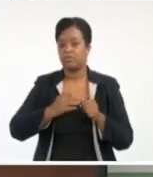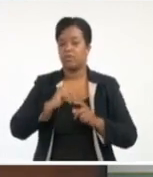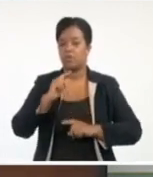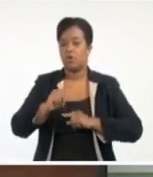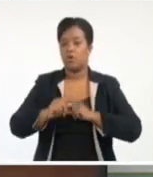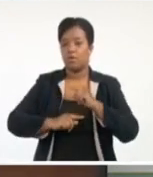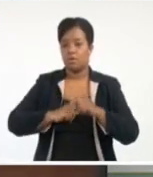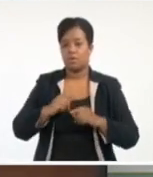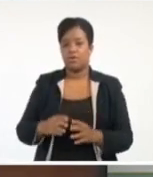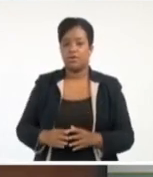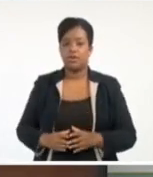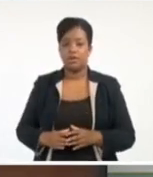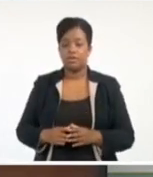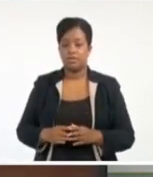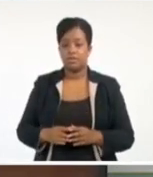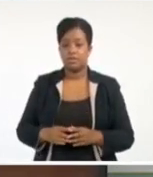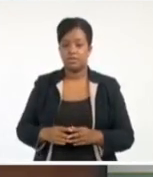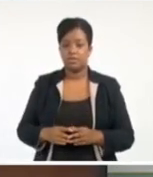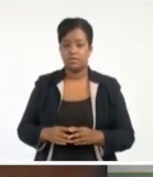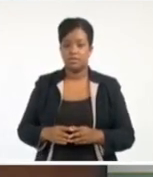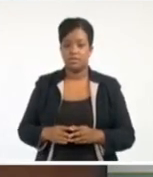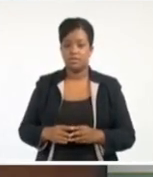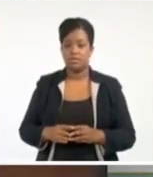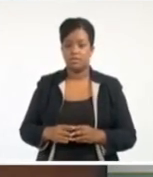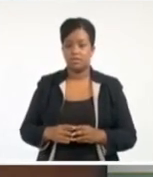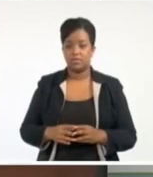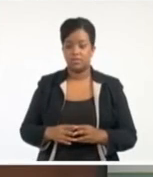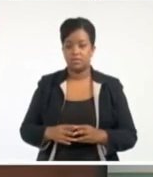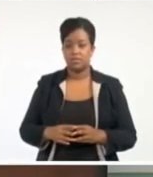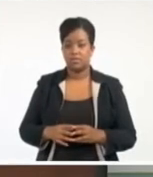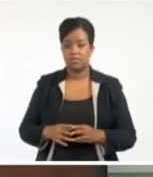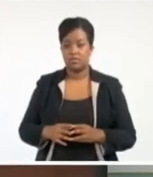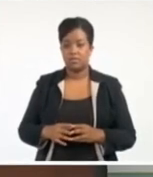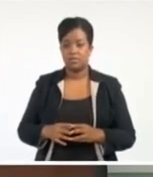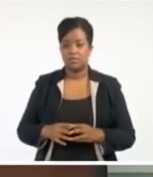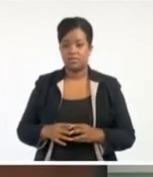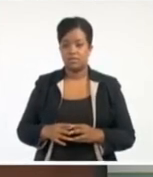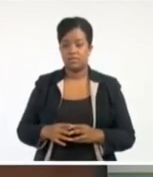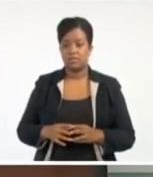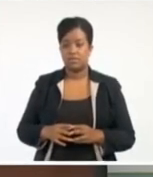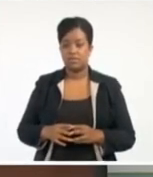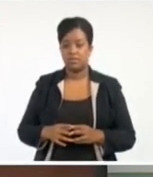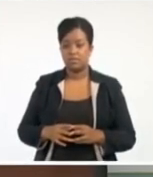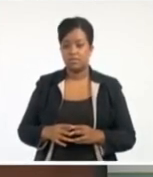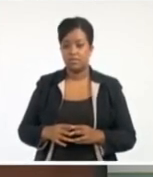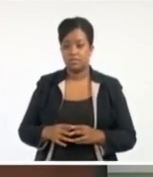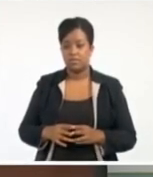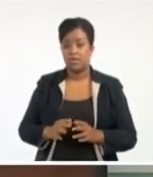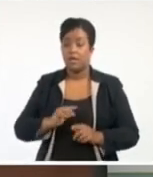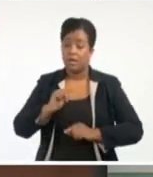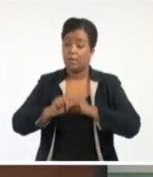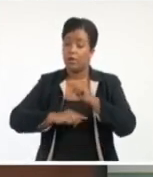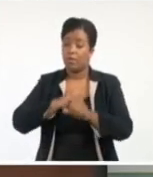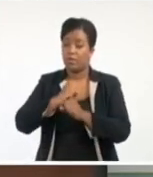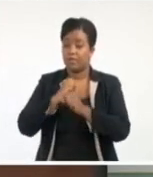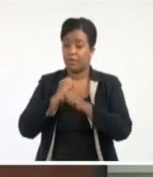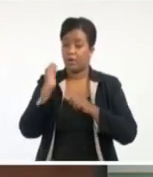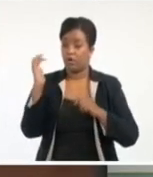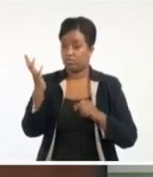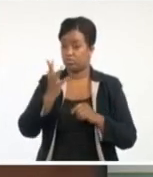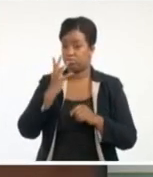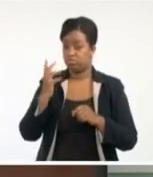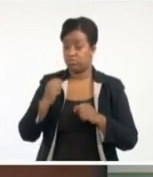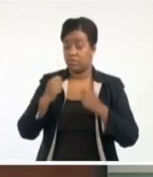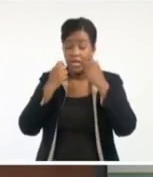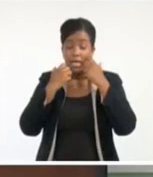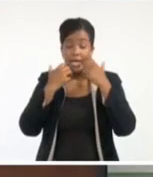más setero a más cortos plazos, porque es así como se trabaja. Por lo tanto, es importante que conozcan